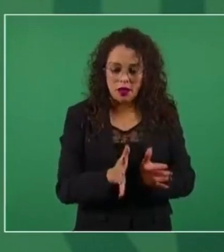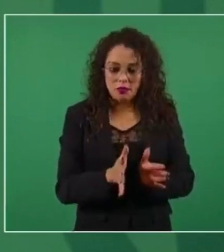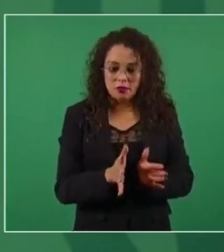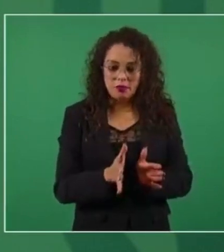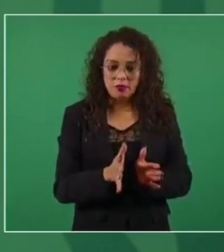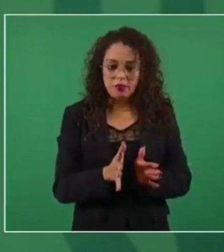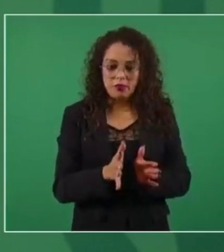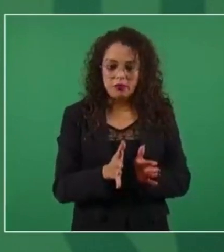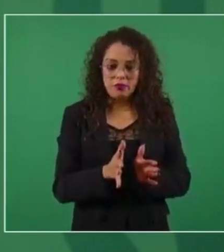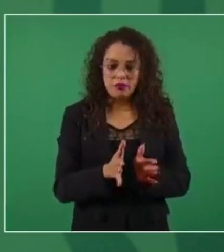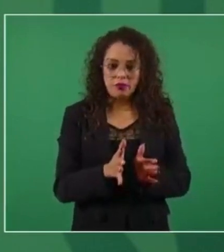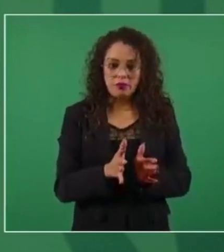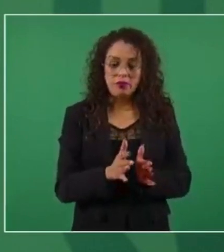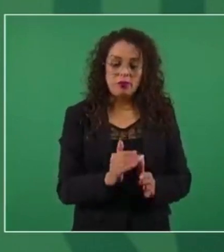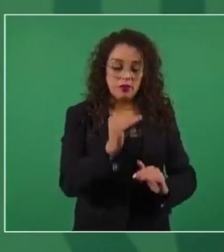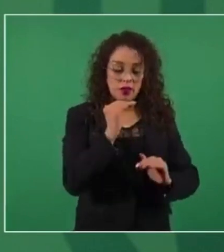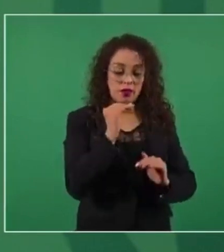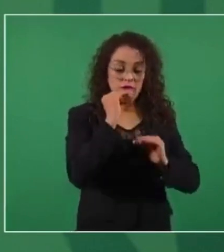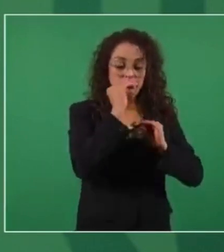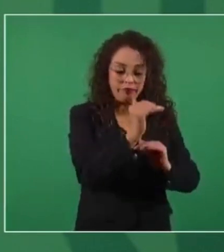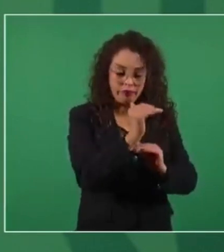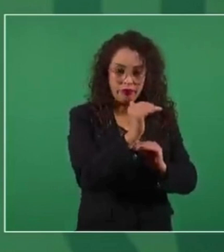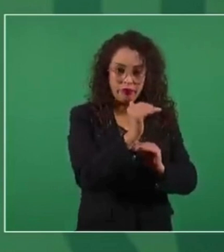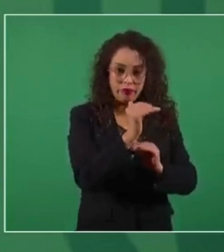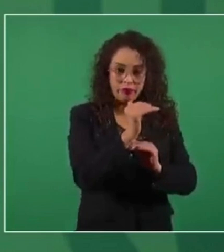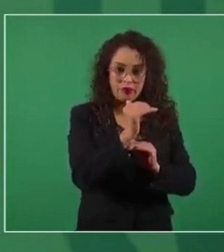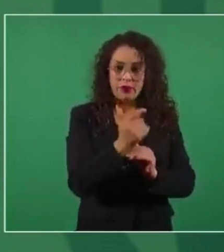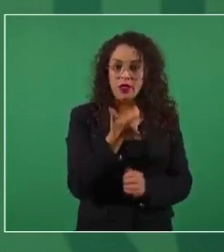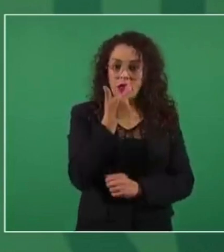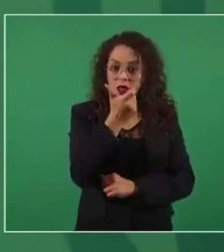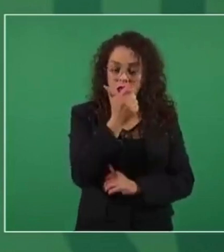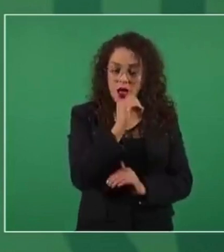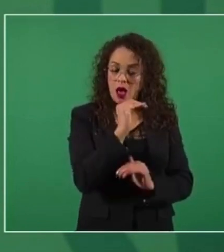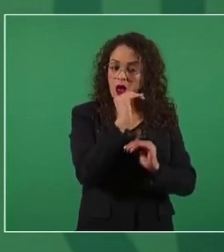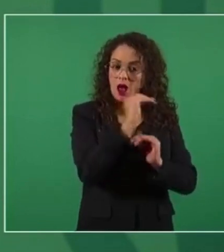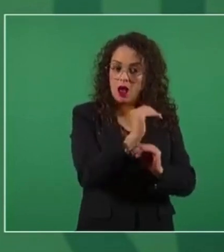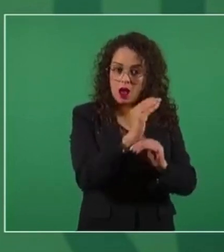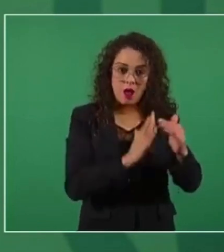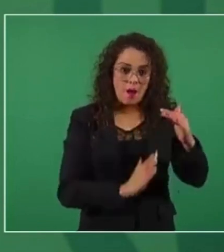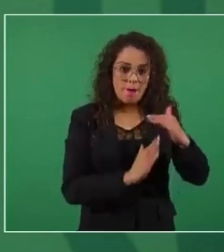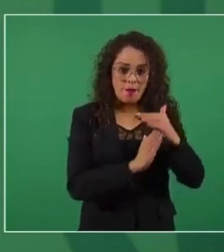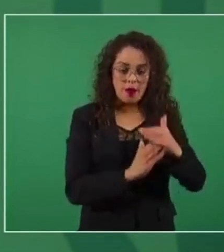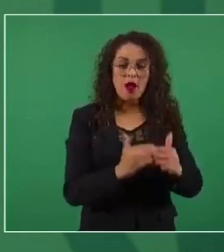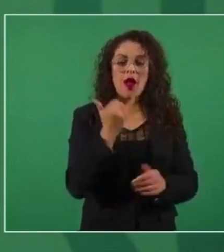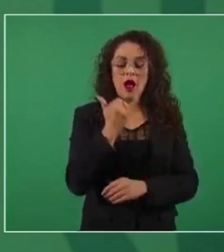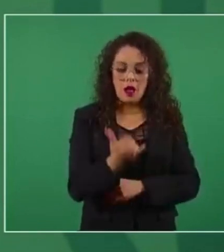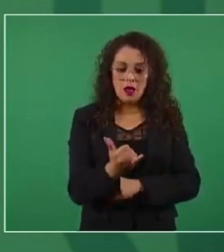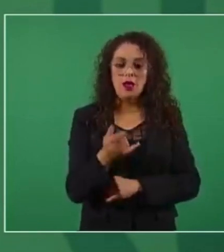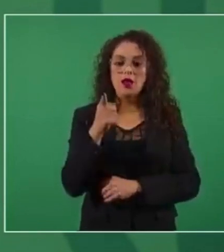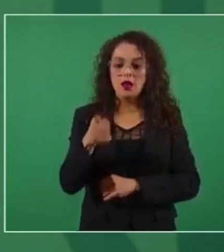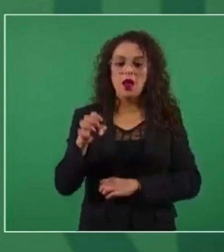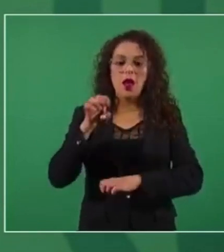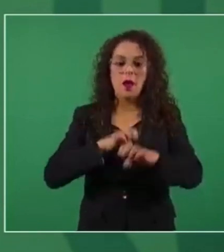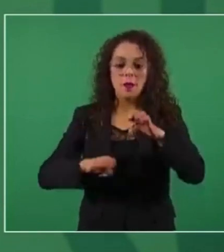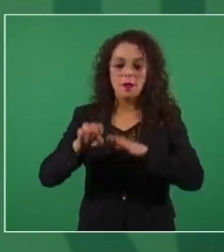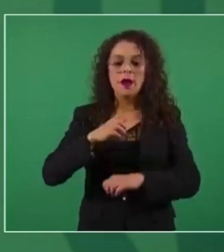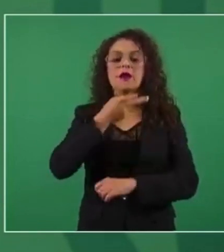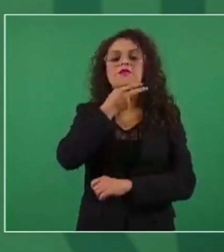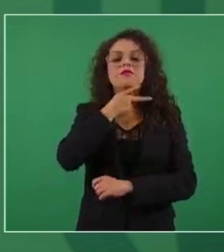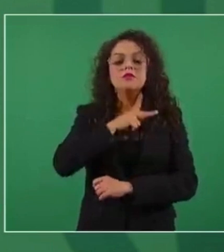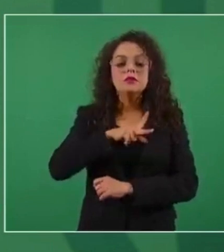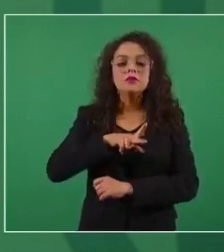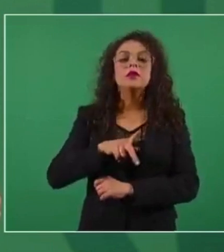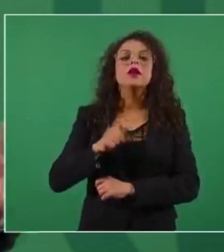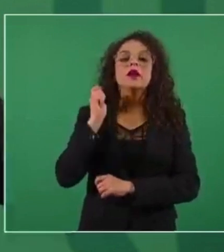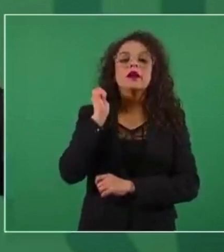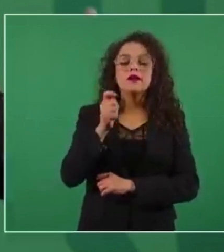los precios máximos como el crear la empresa de Pemex Gas Bienestar